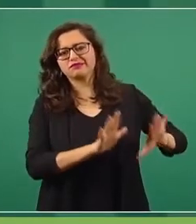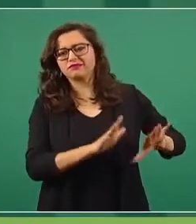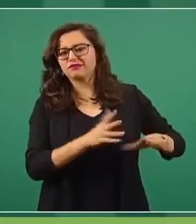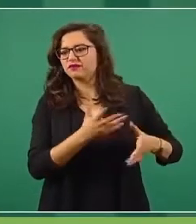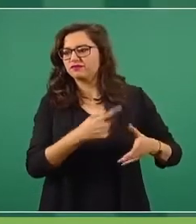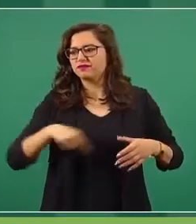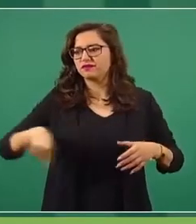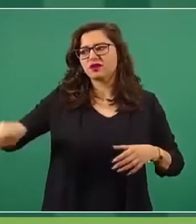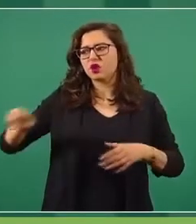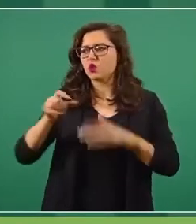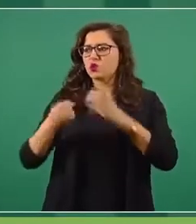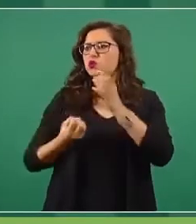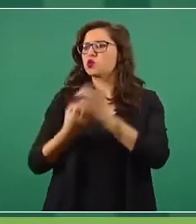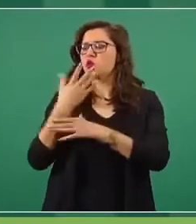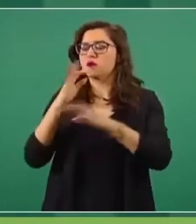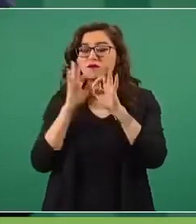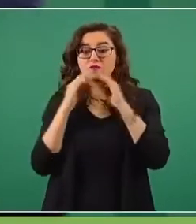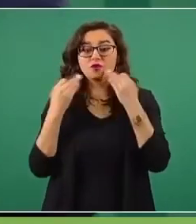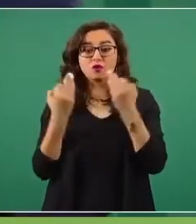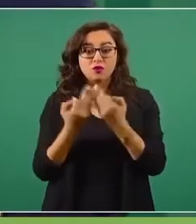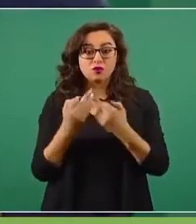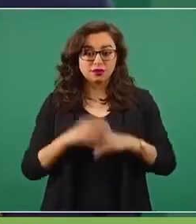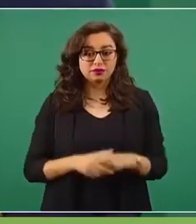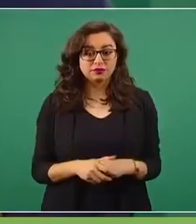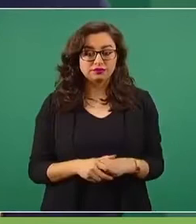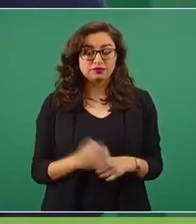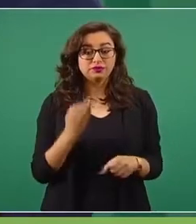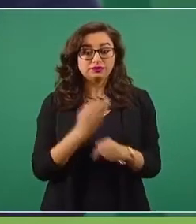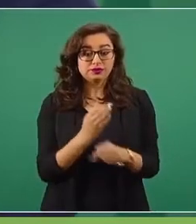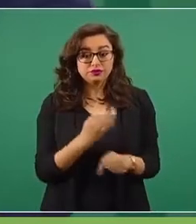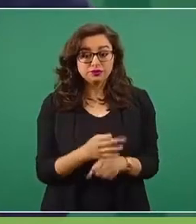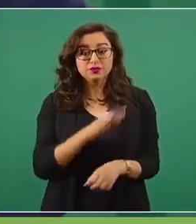viendo medios,